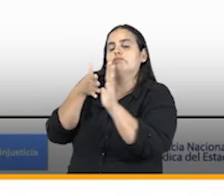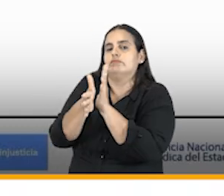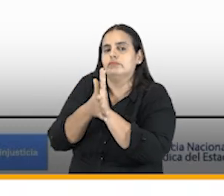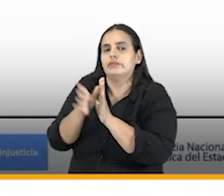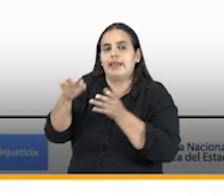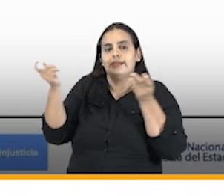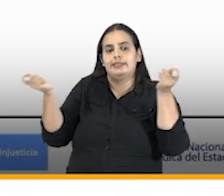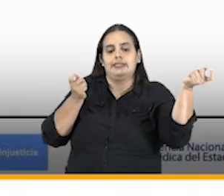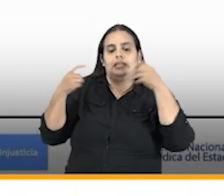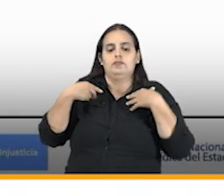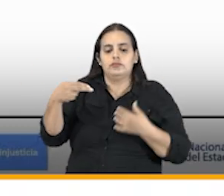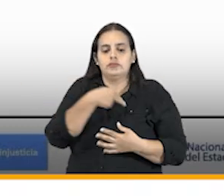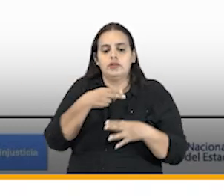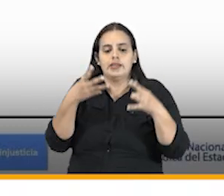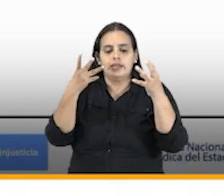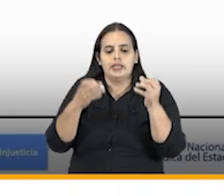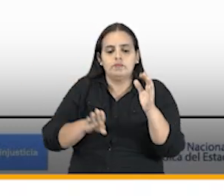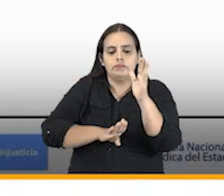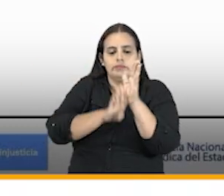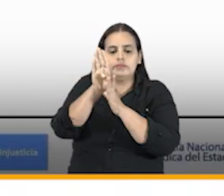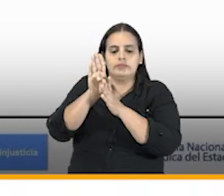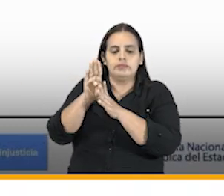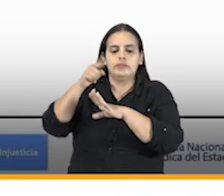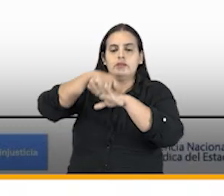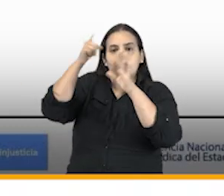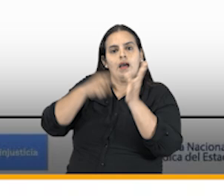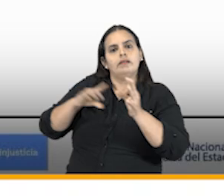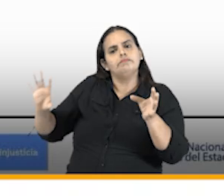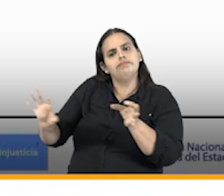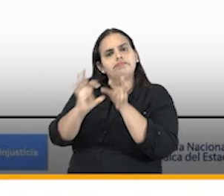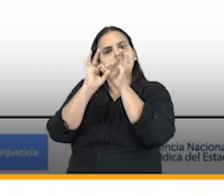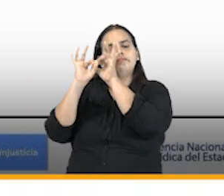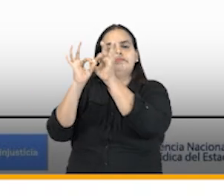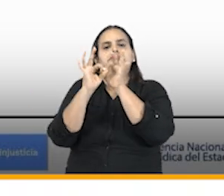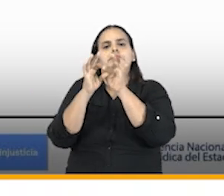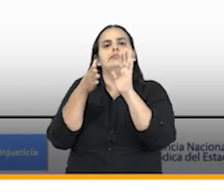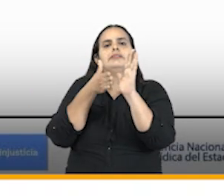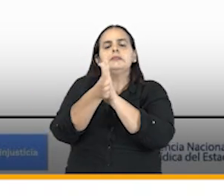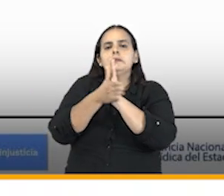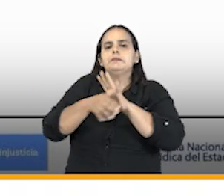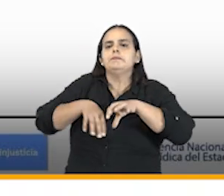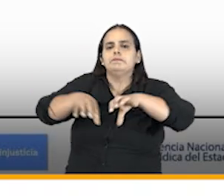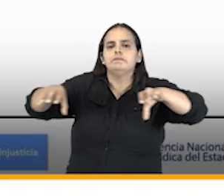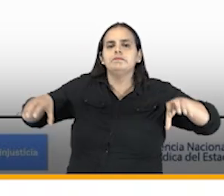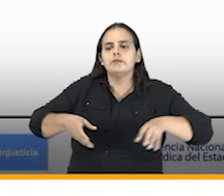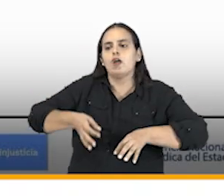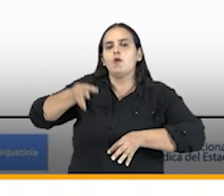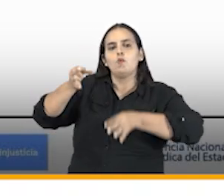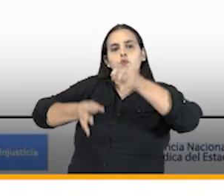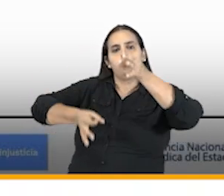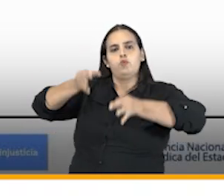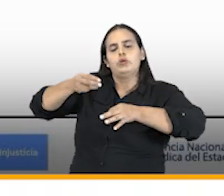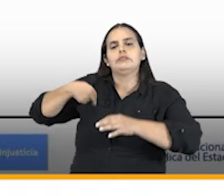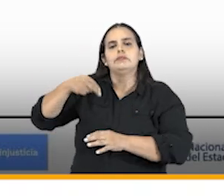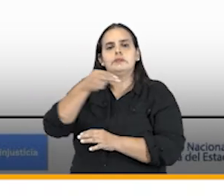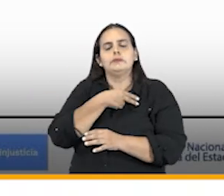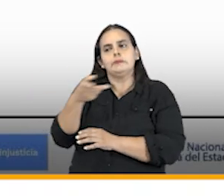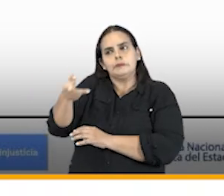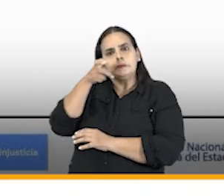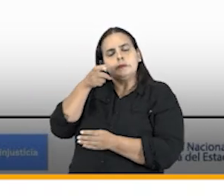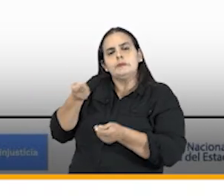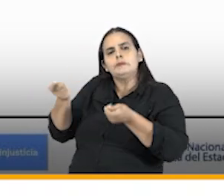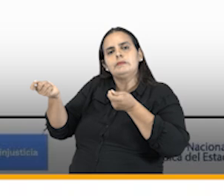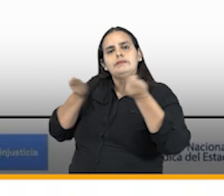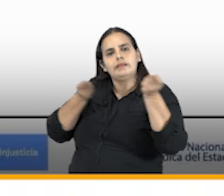como estrategia queremos seguir ejerciendo esa articulación y esa coordinación de las actuaciones judiciales de las entidades en procesos estratégicos